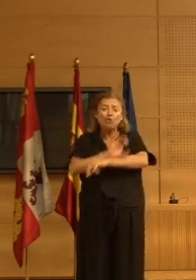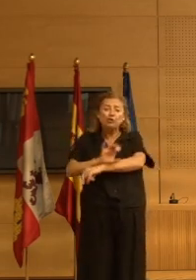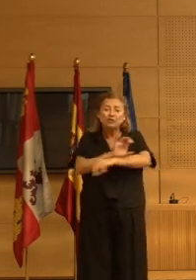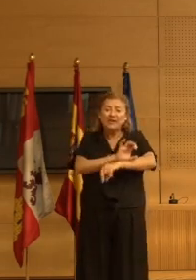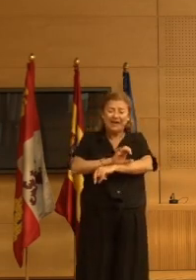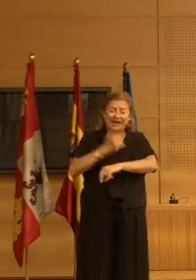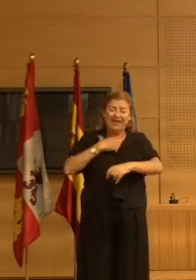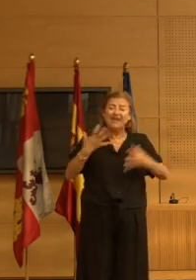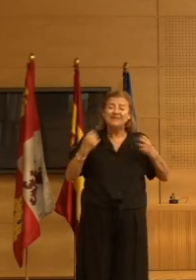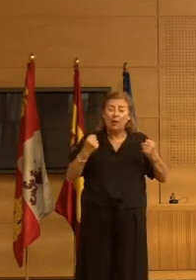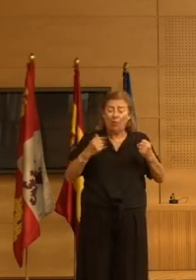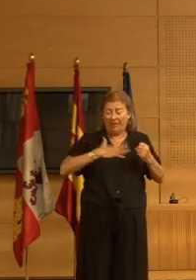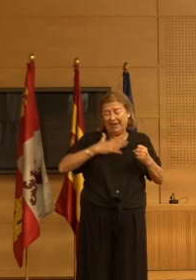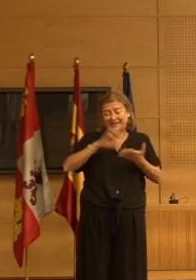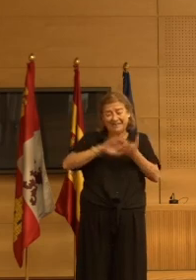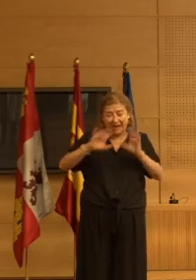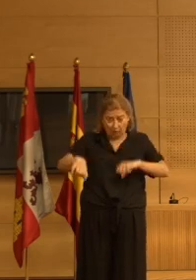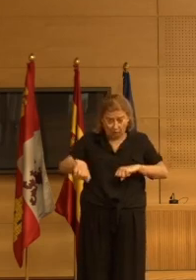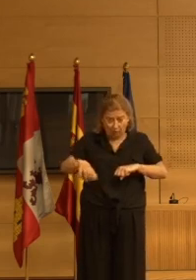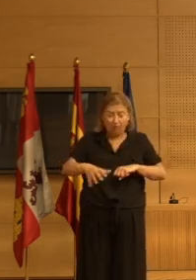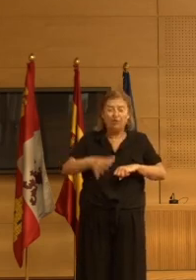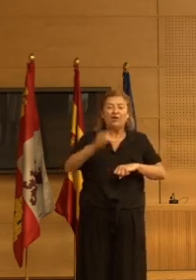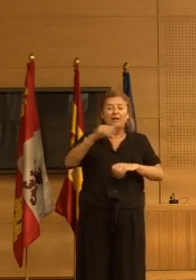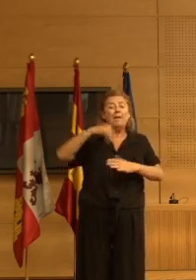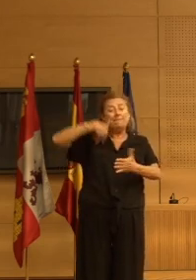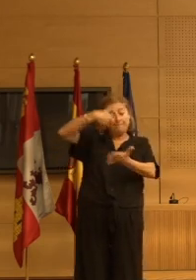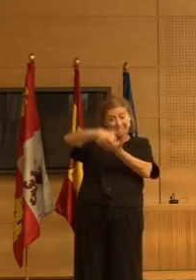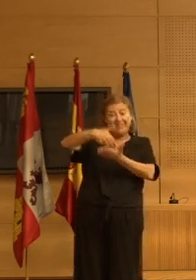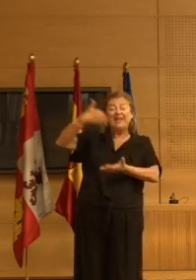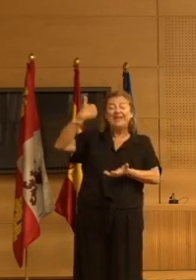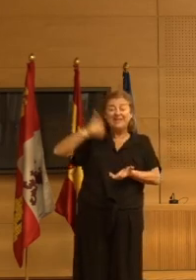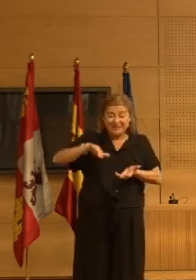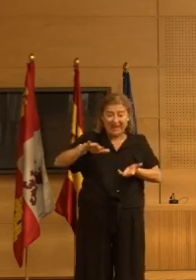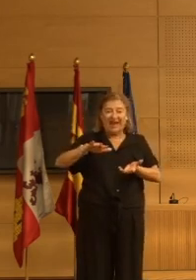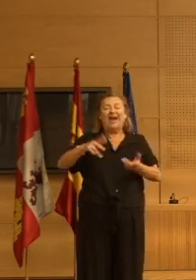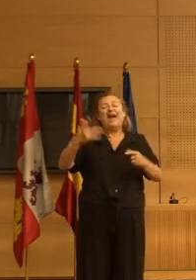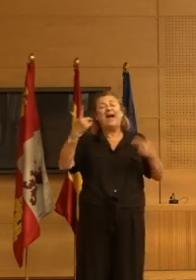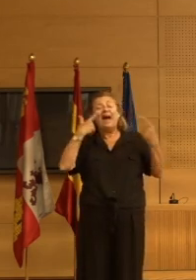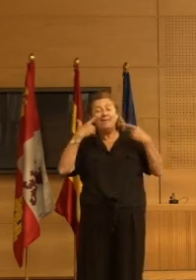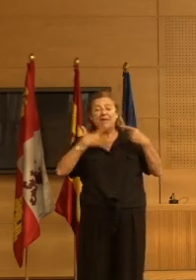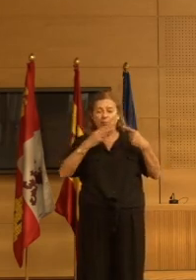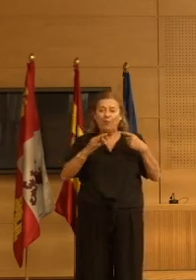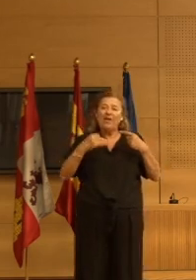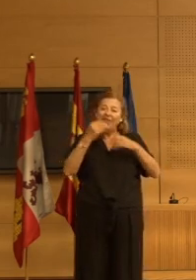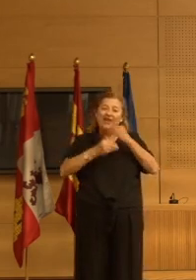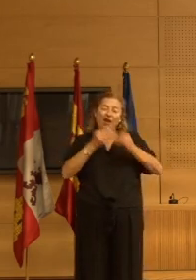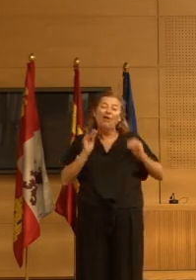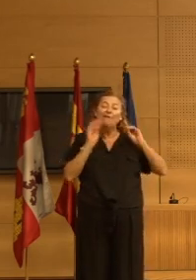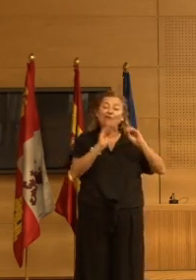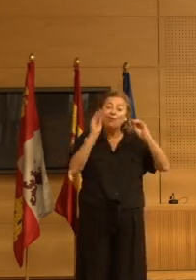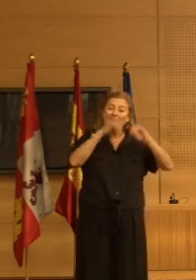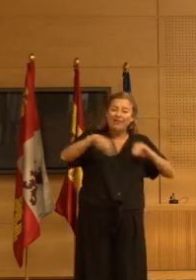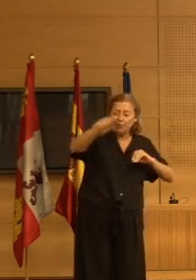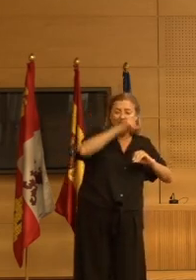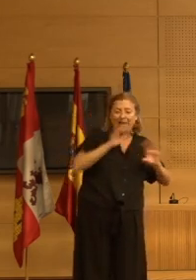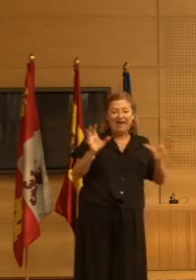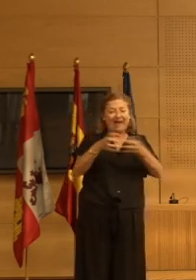de salud de Castilla y León que nos han solicitado ya empezar a ver cómo podemos formar a equipos de